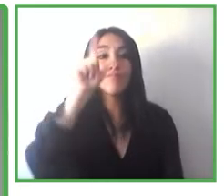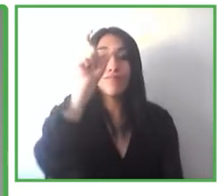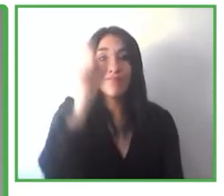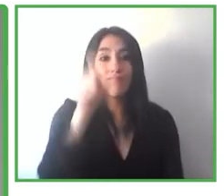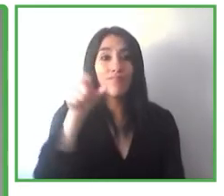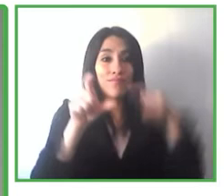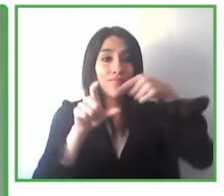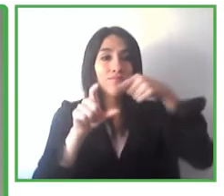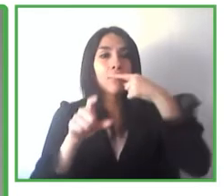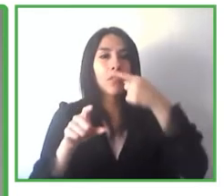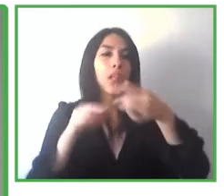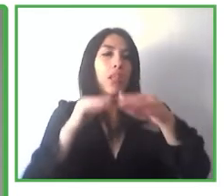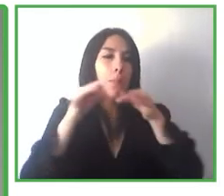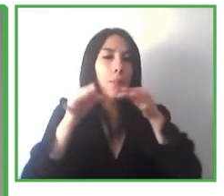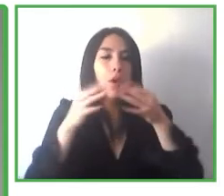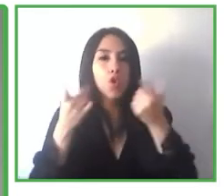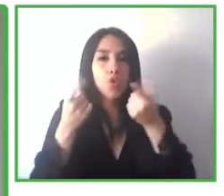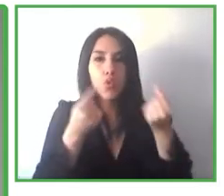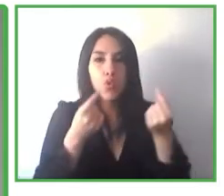sería